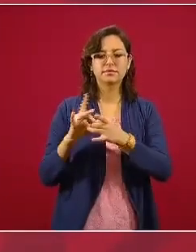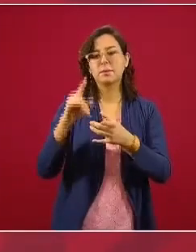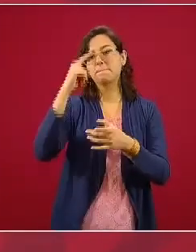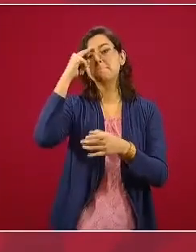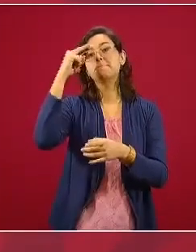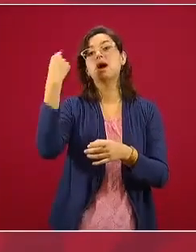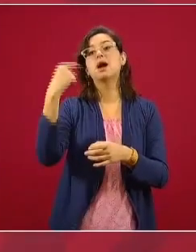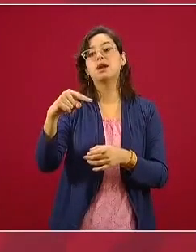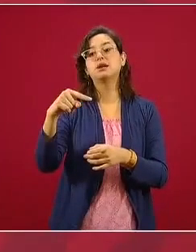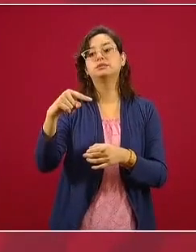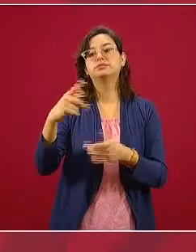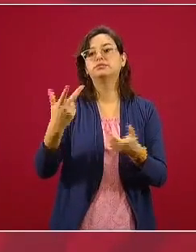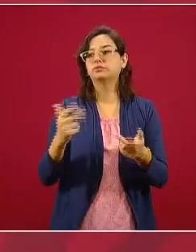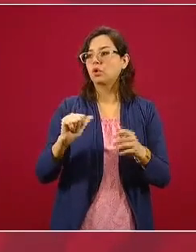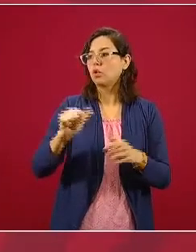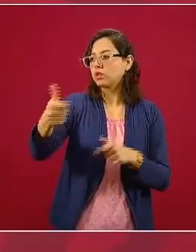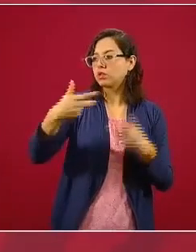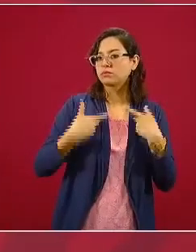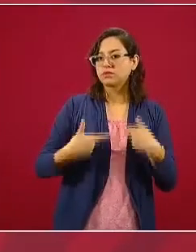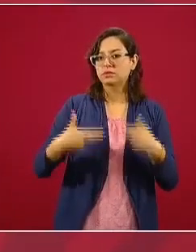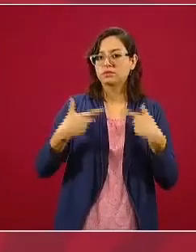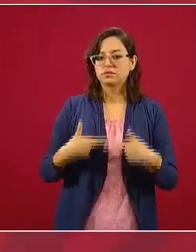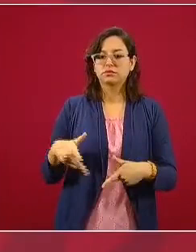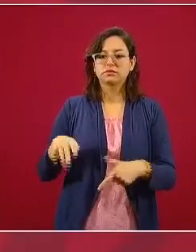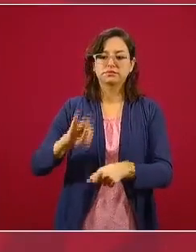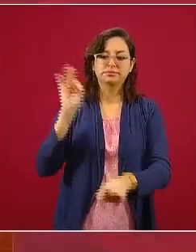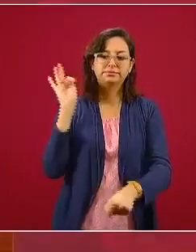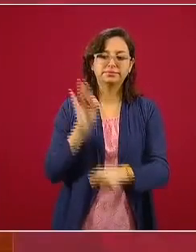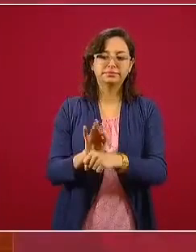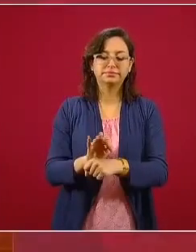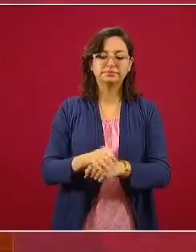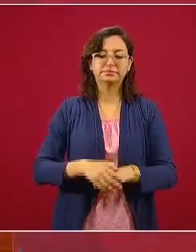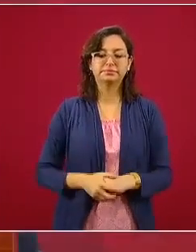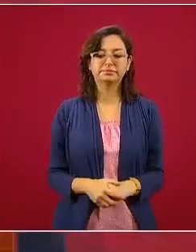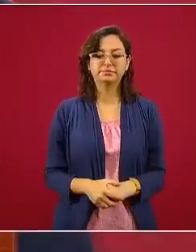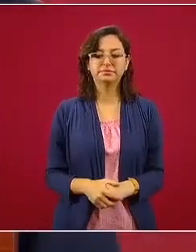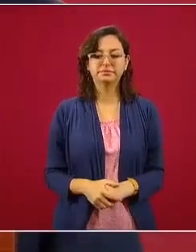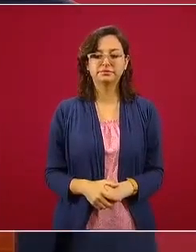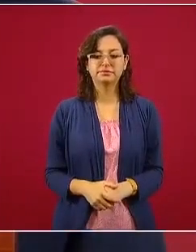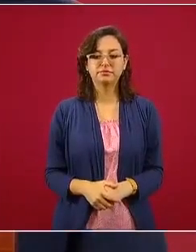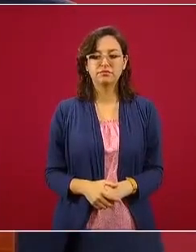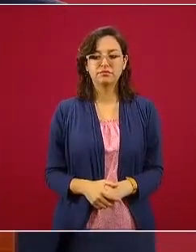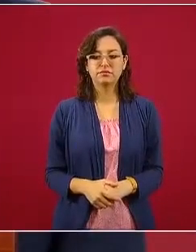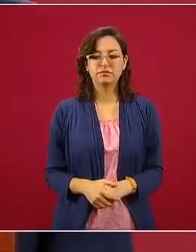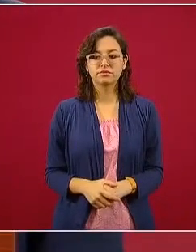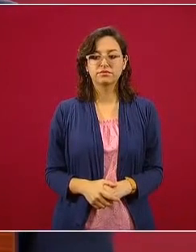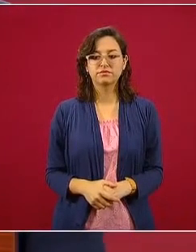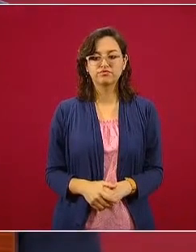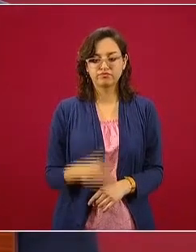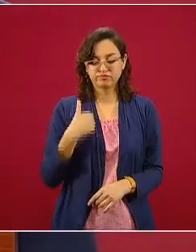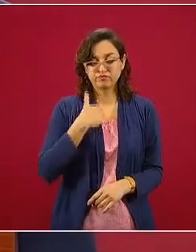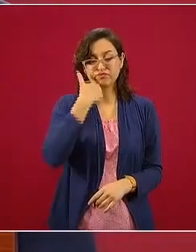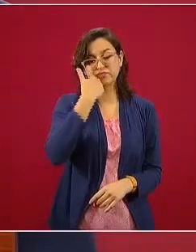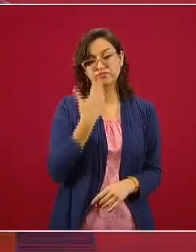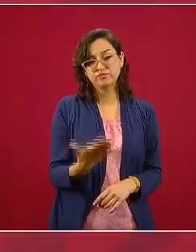del prójimo. Y me gustaría que el secretario de Hacienda